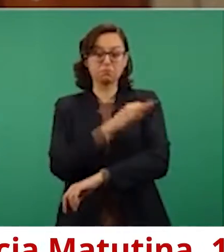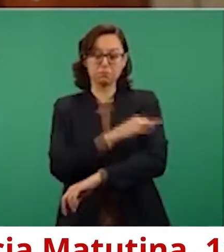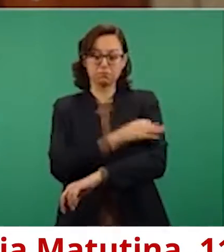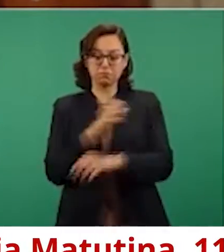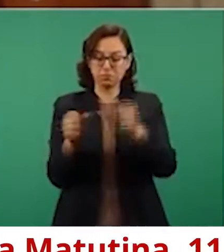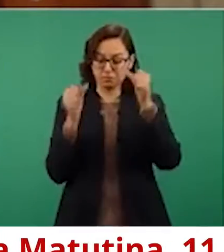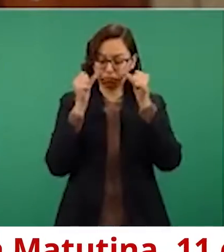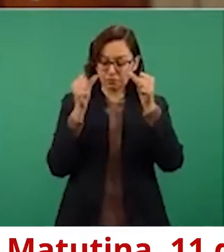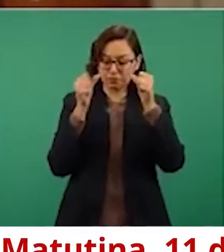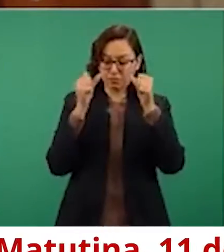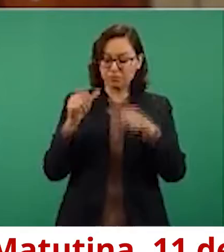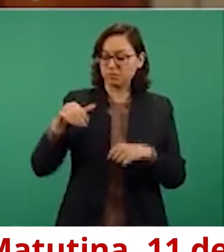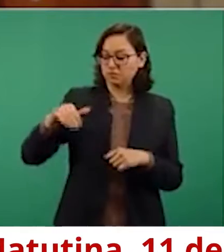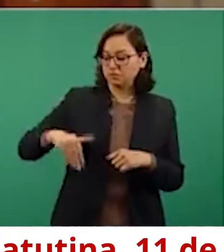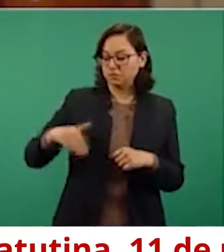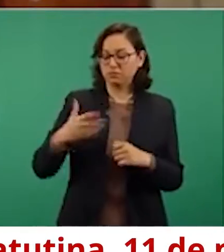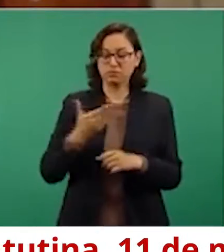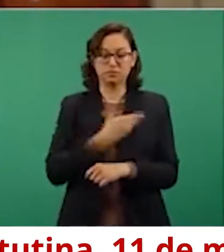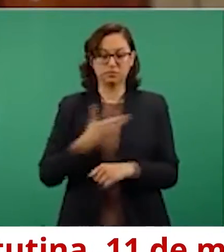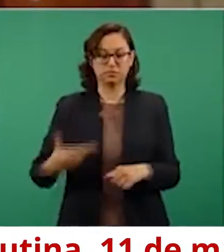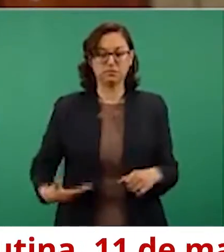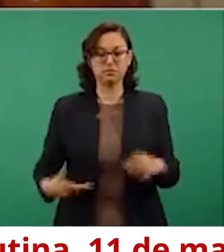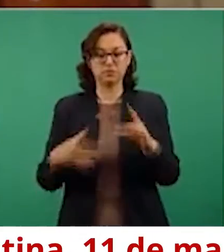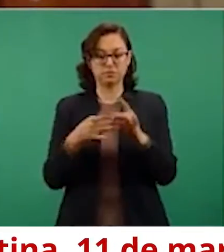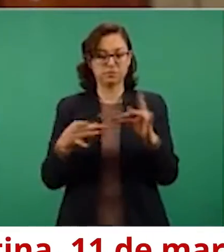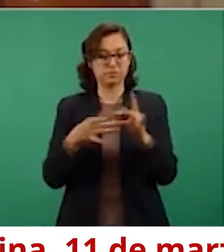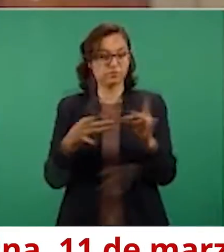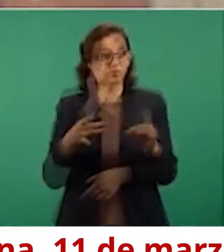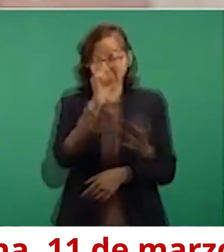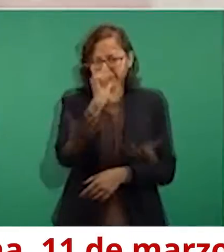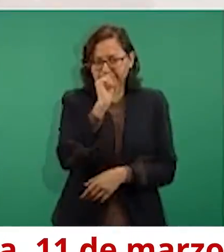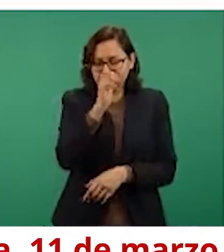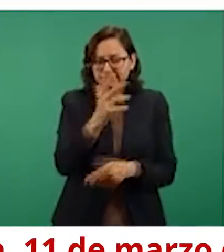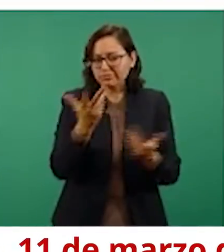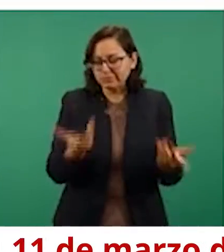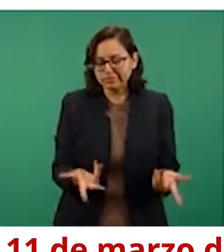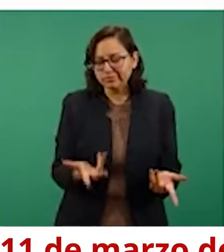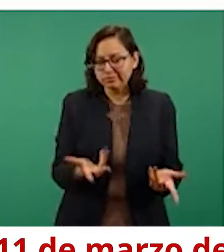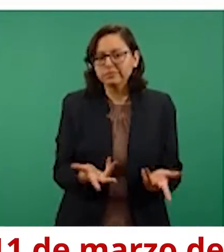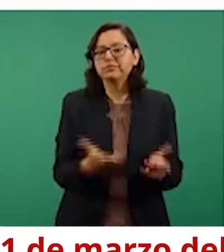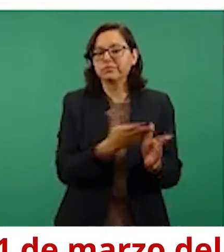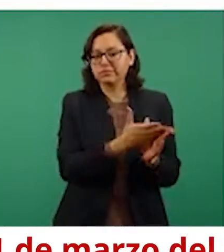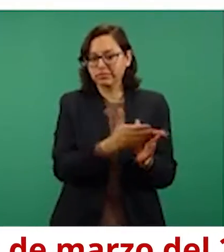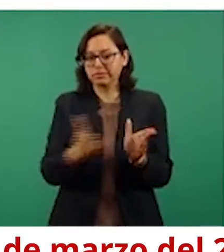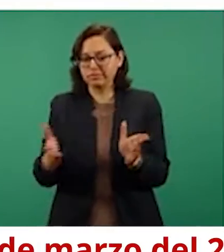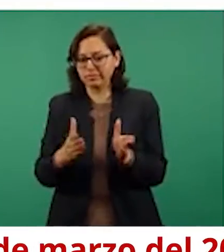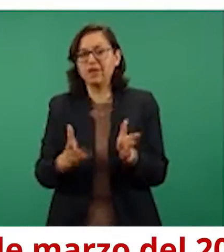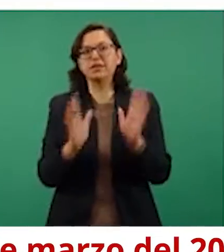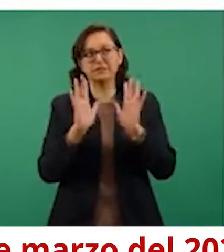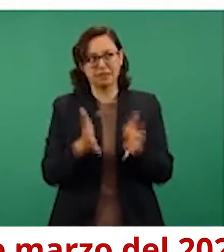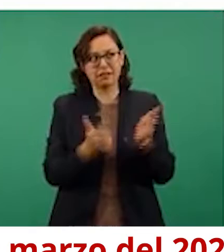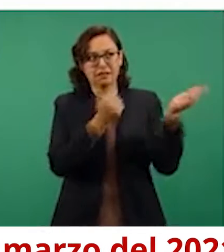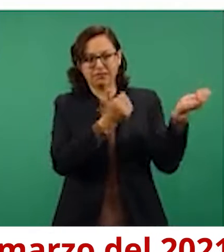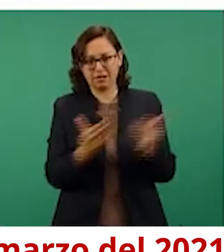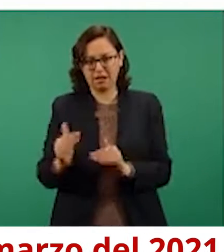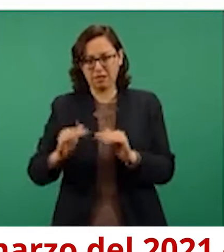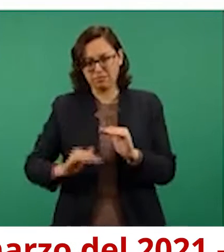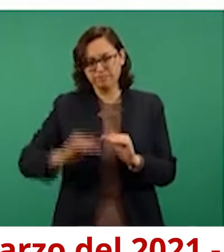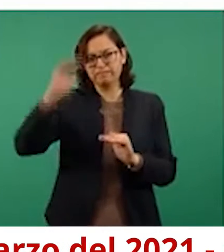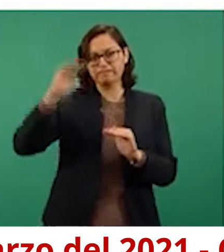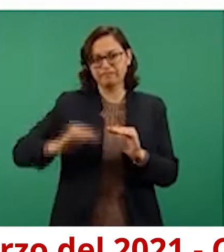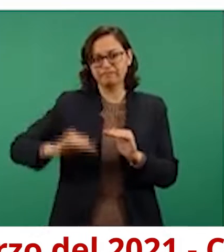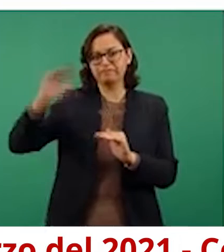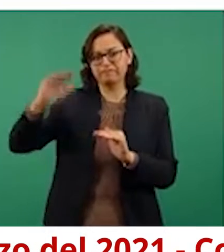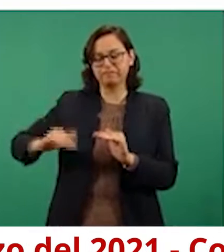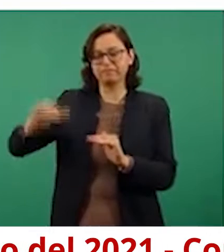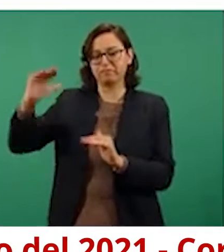señor presidente, tenemos cuando hay vacunas, se vacuna. Como ustedes pueden ver, se superó la